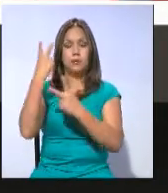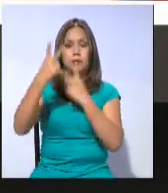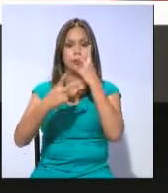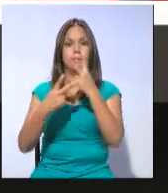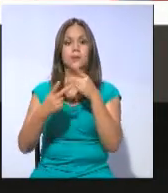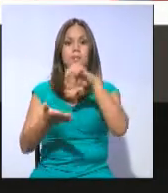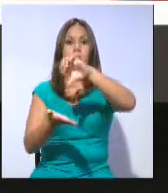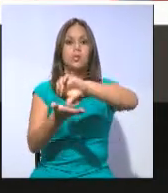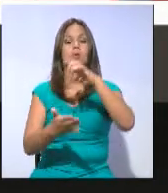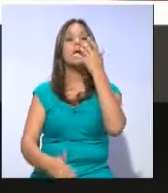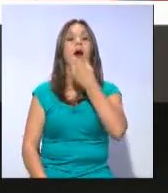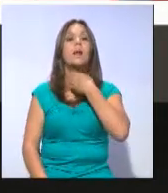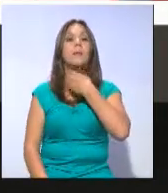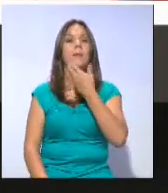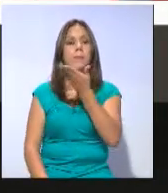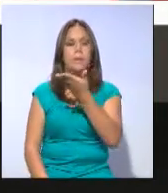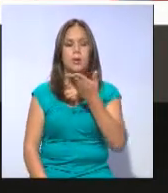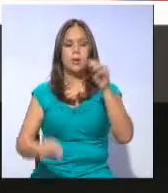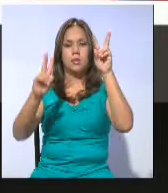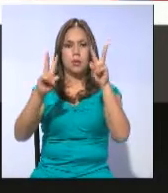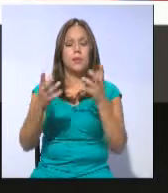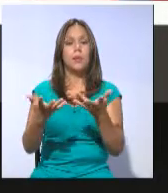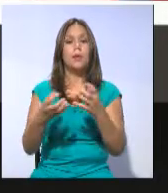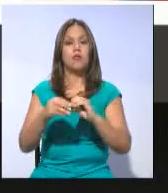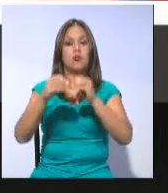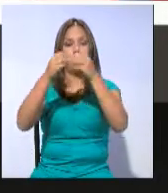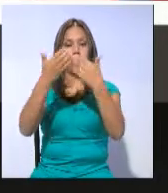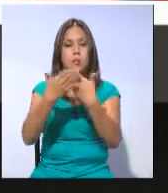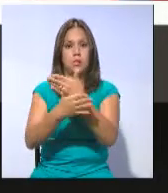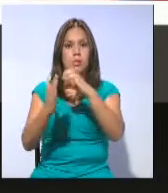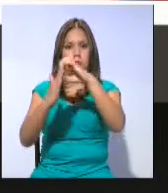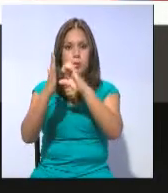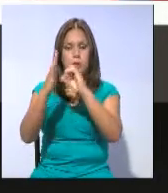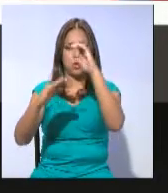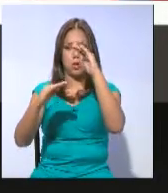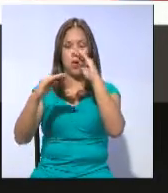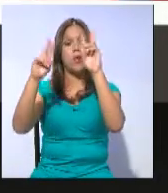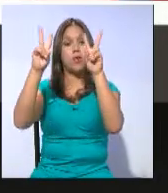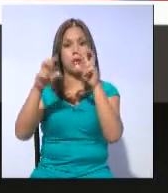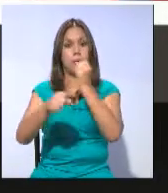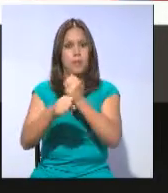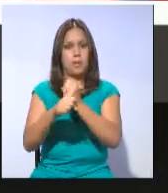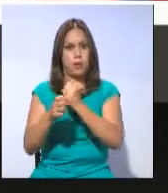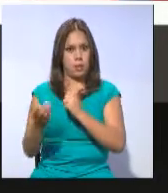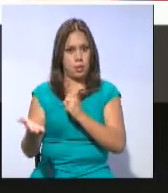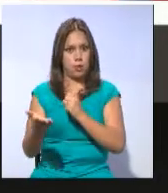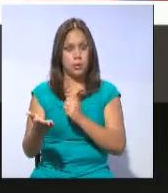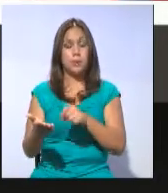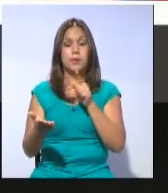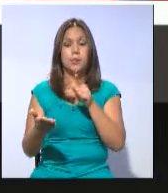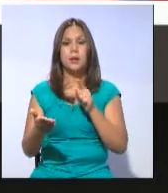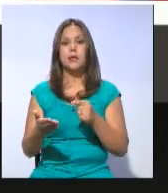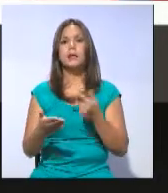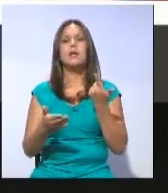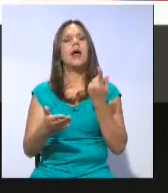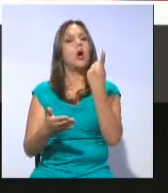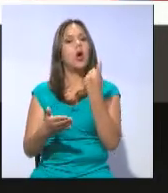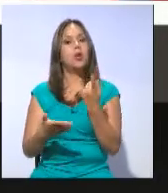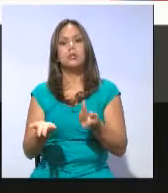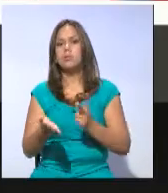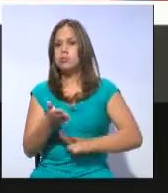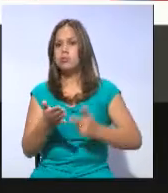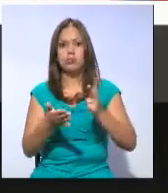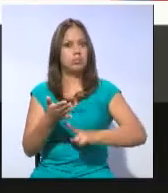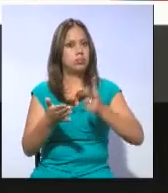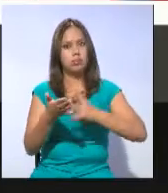de Ambato, esto en el marco de la construcción del nuevo Código Orgánico Integral del Trabajo. Esta es la undécima ronda de diálogos que lleva adelante la